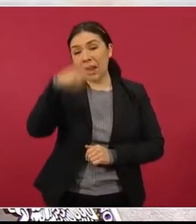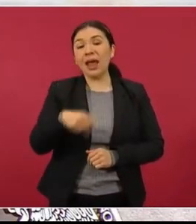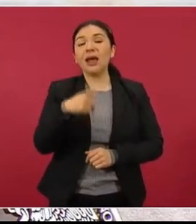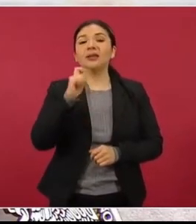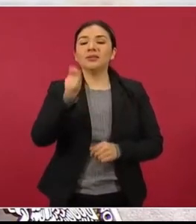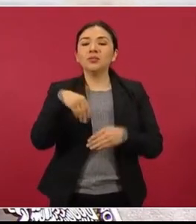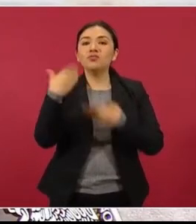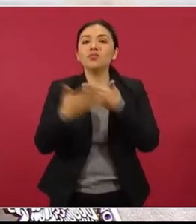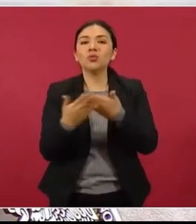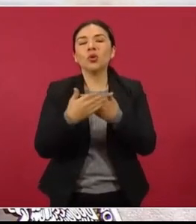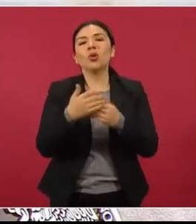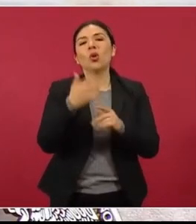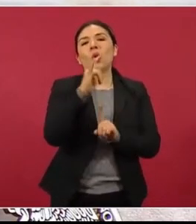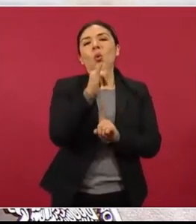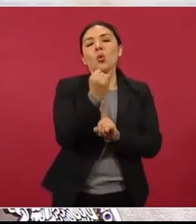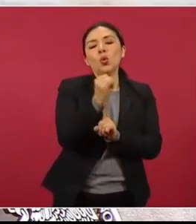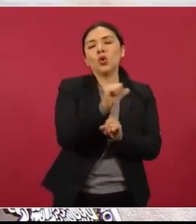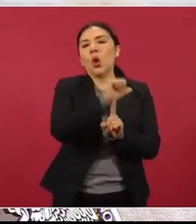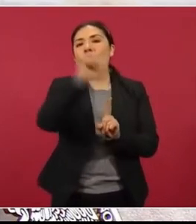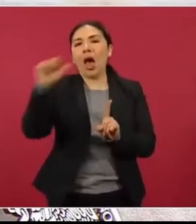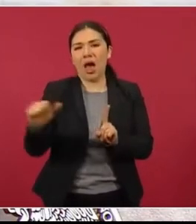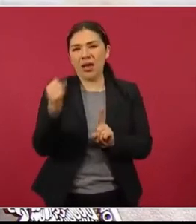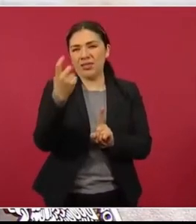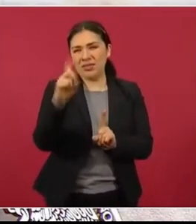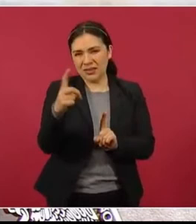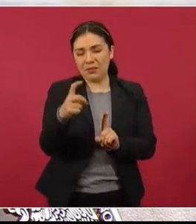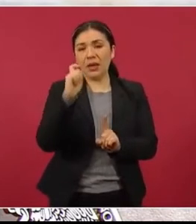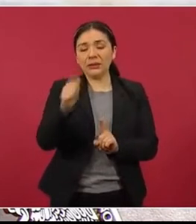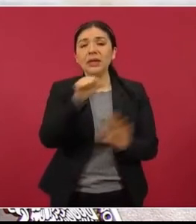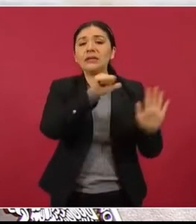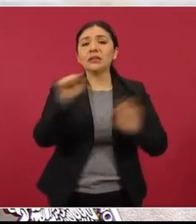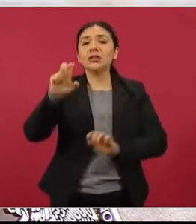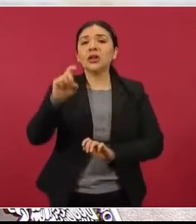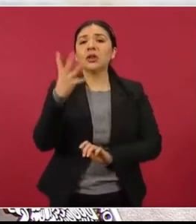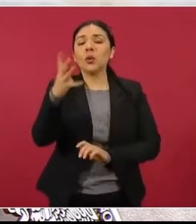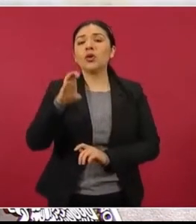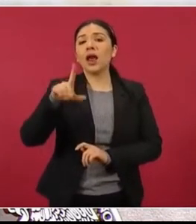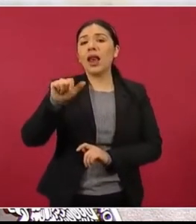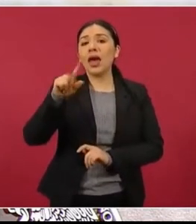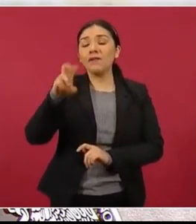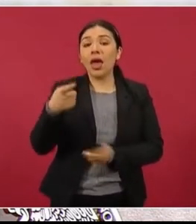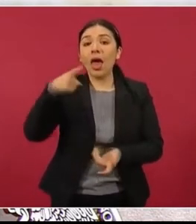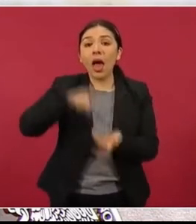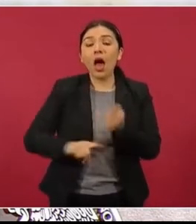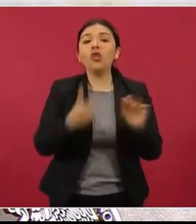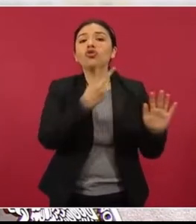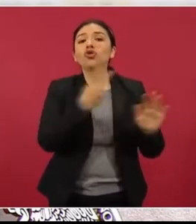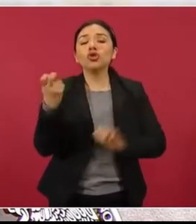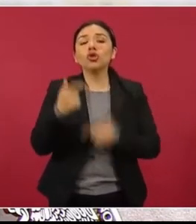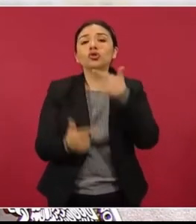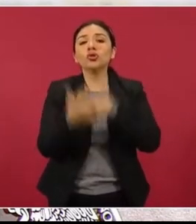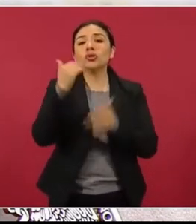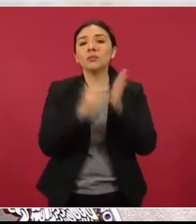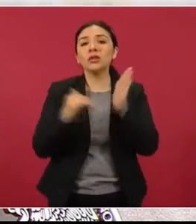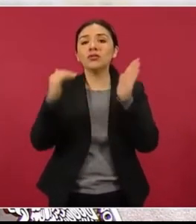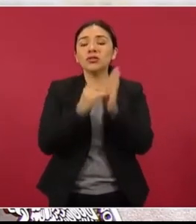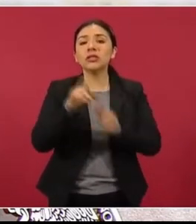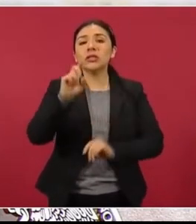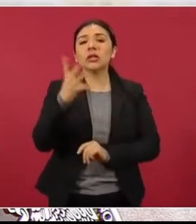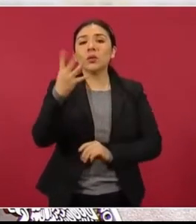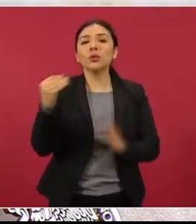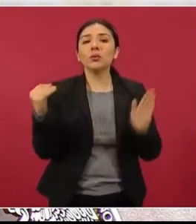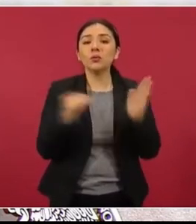fue de 634 claves equivalentes a 212,034